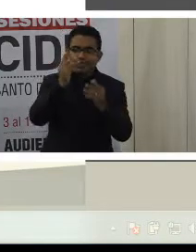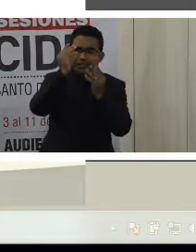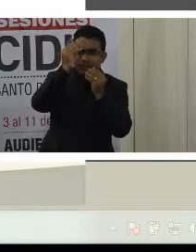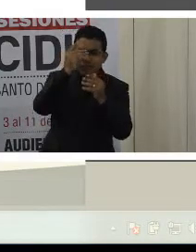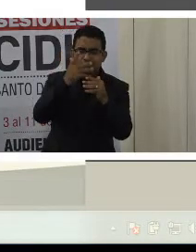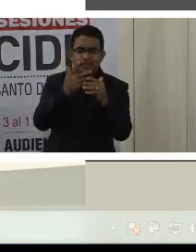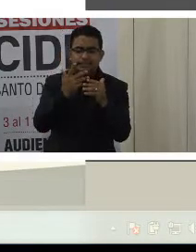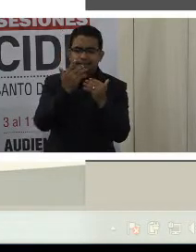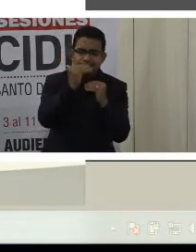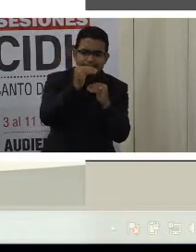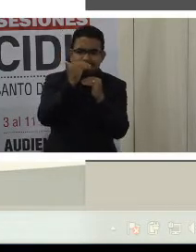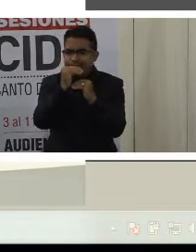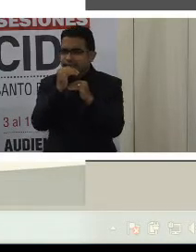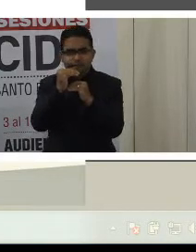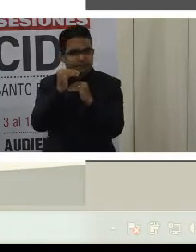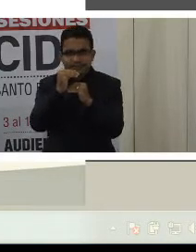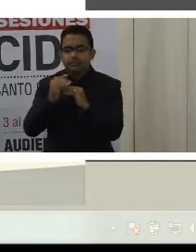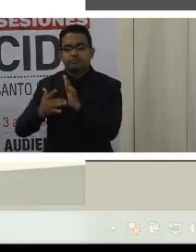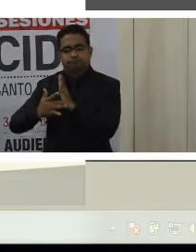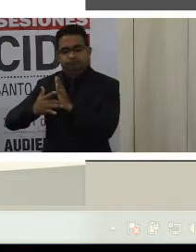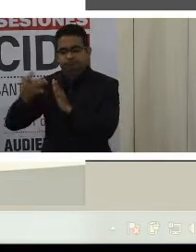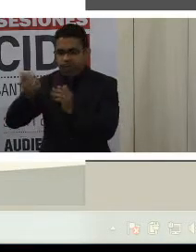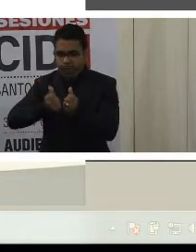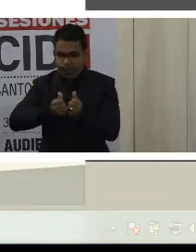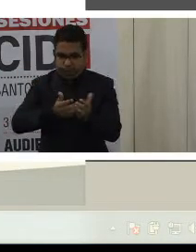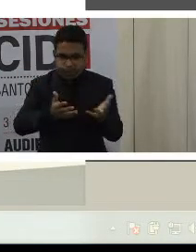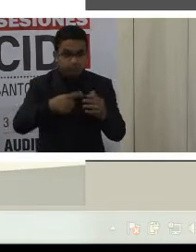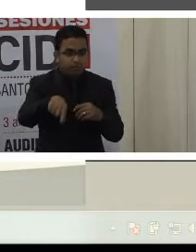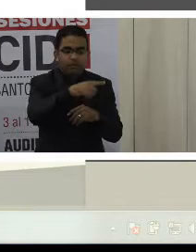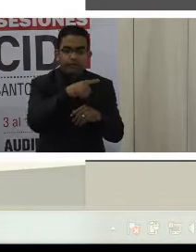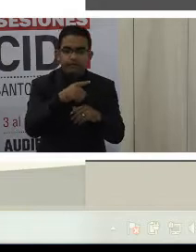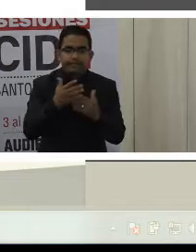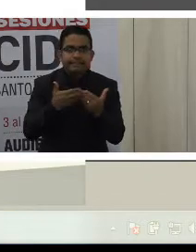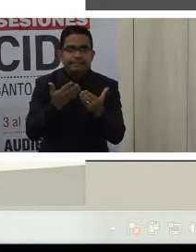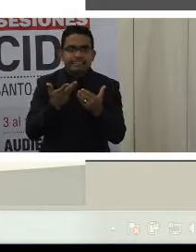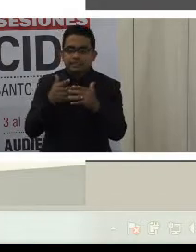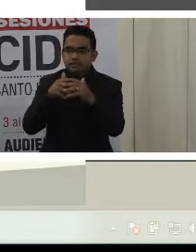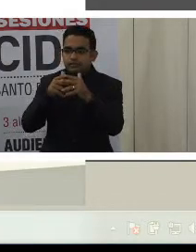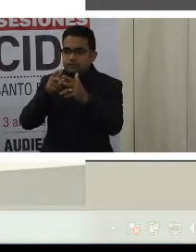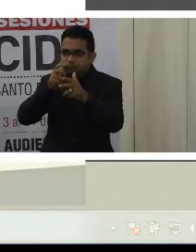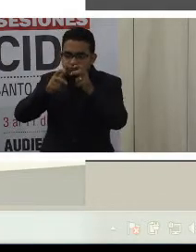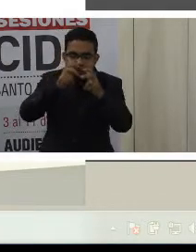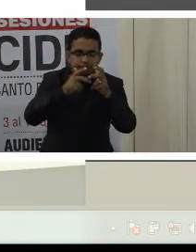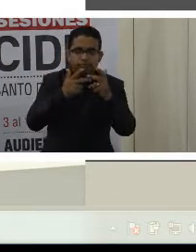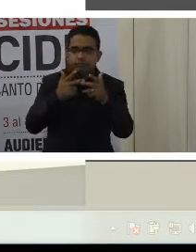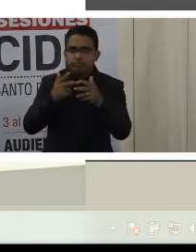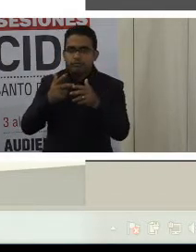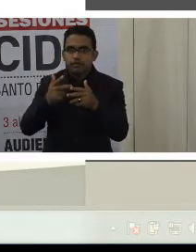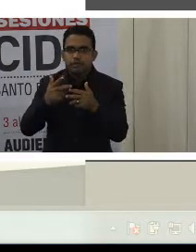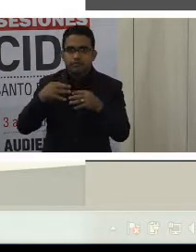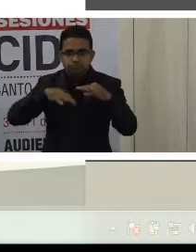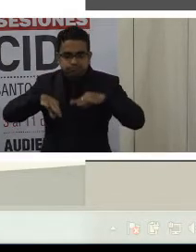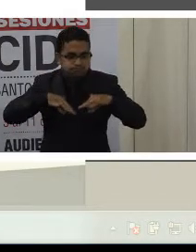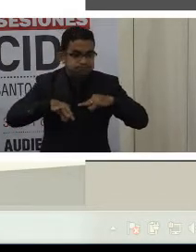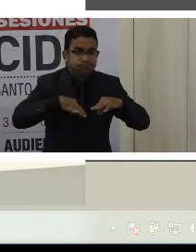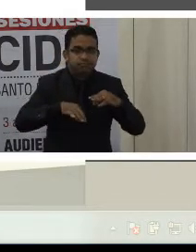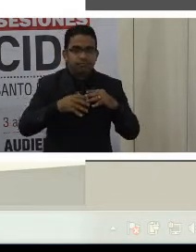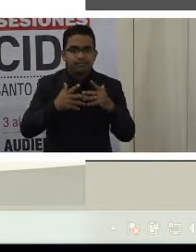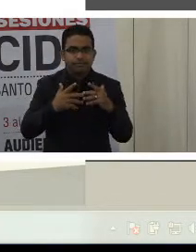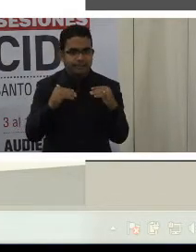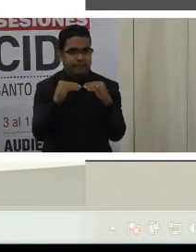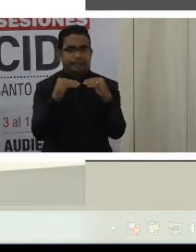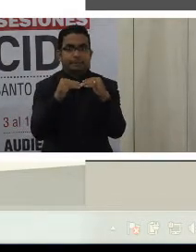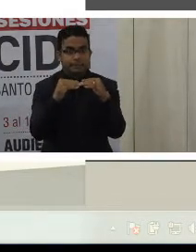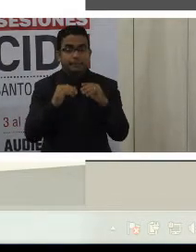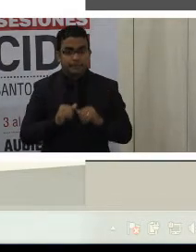mediante el uso de las tecnologías de información. Esas acciones que se han emprendido incluyen el establecimiento de